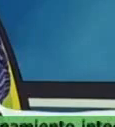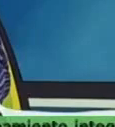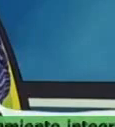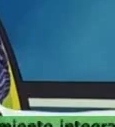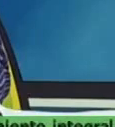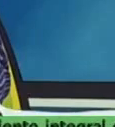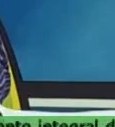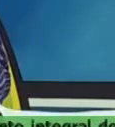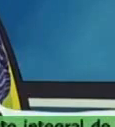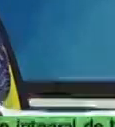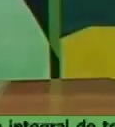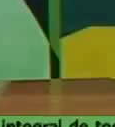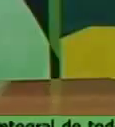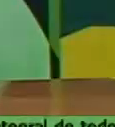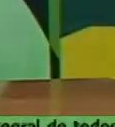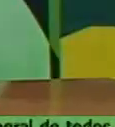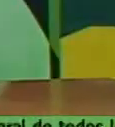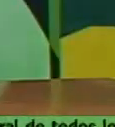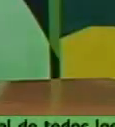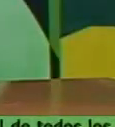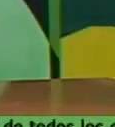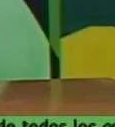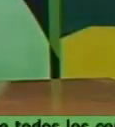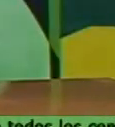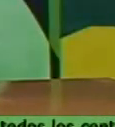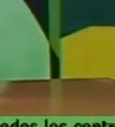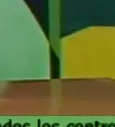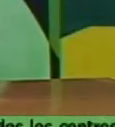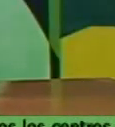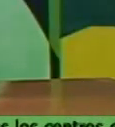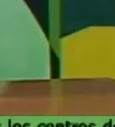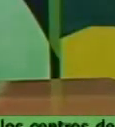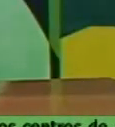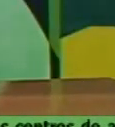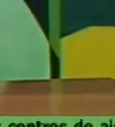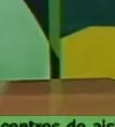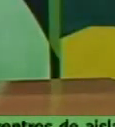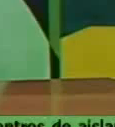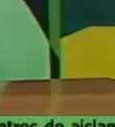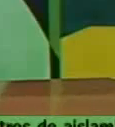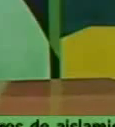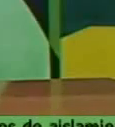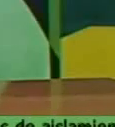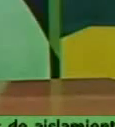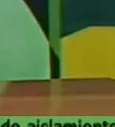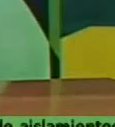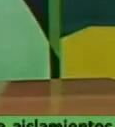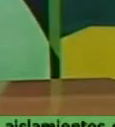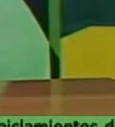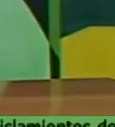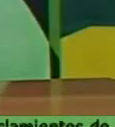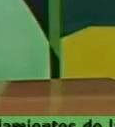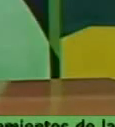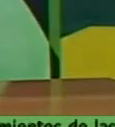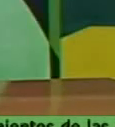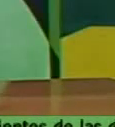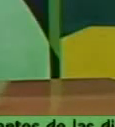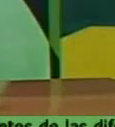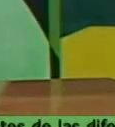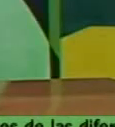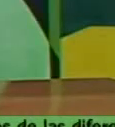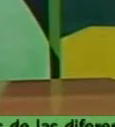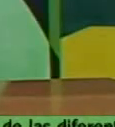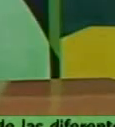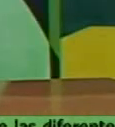a ver vamos a vamos a explicar primero hoy como figura del trabajo por cuenta propia sólo hay autorizada una